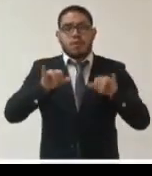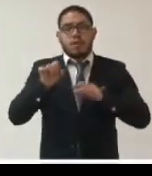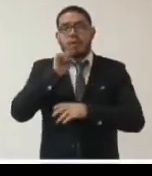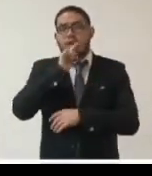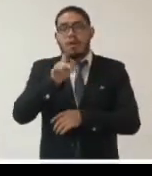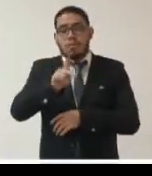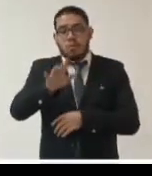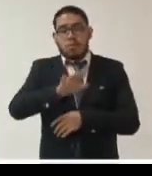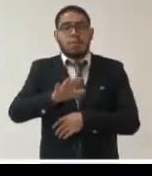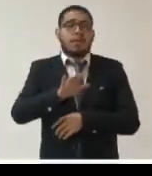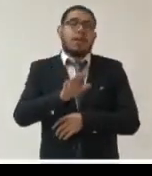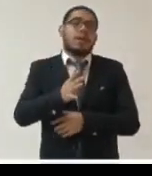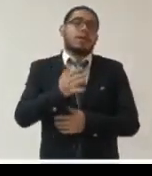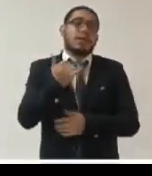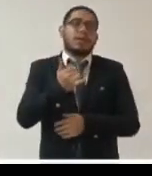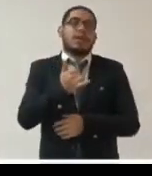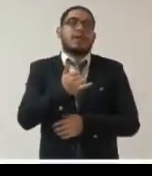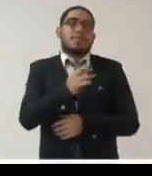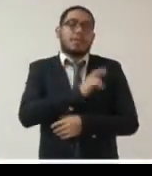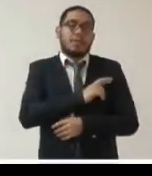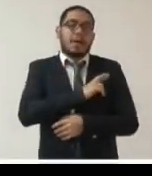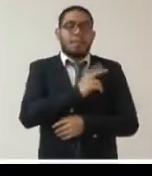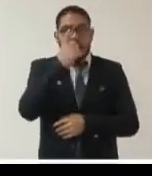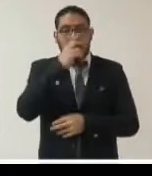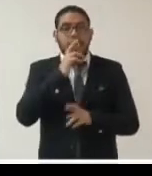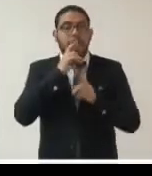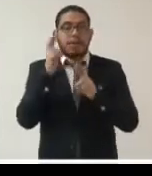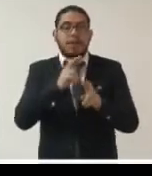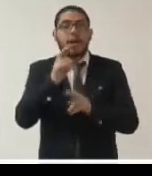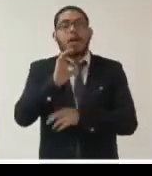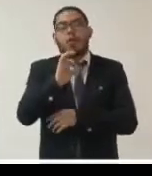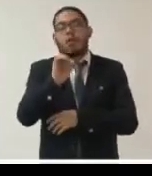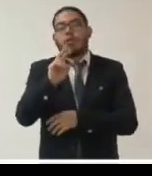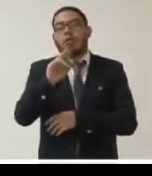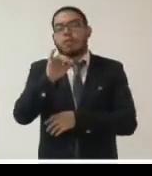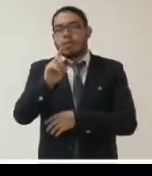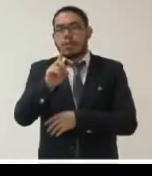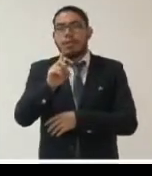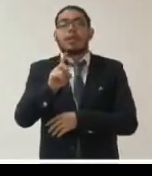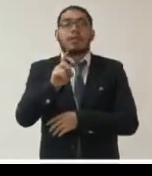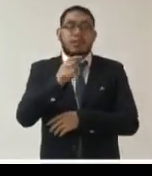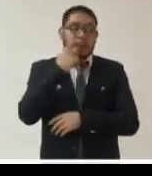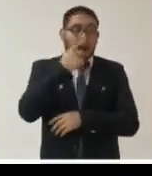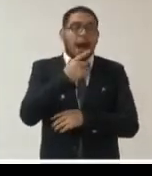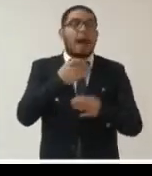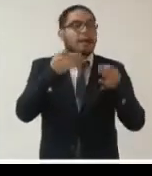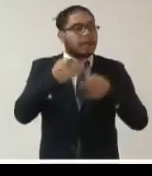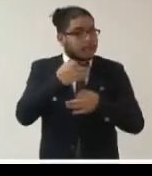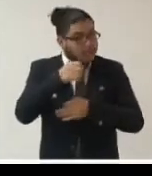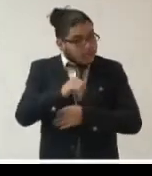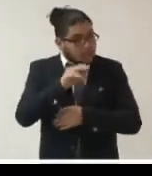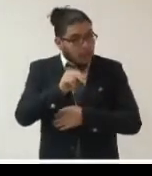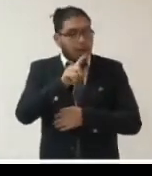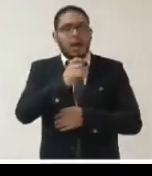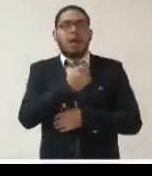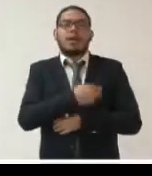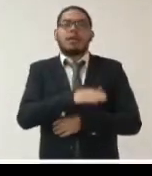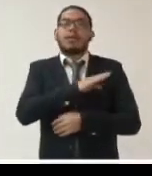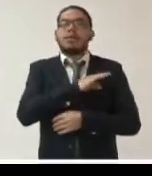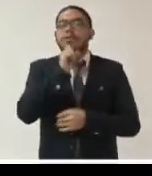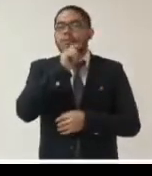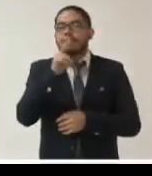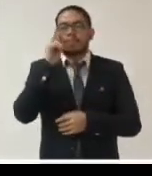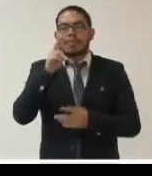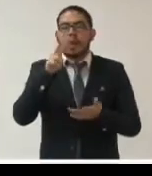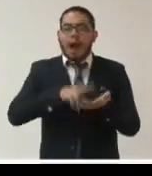a dar las pruebas los resultados de las pruebas del COVID pero con las garantías de que la agencia española de protección de datos está